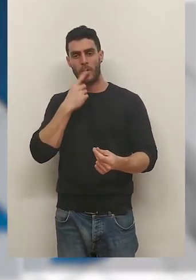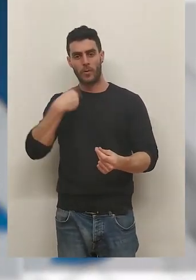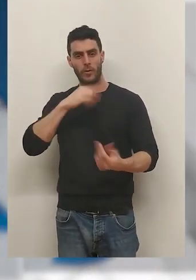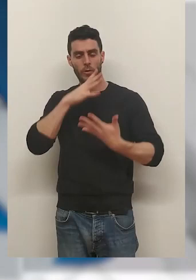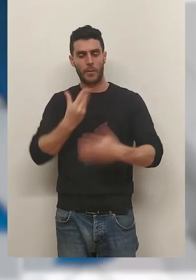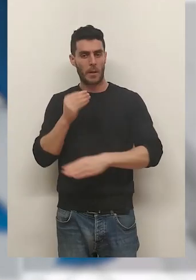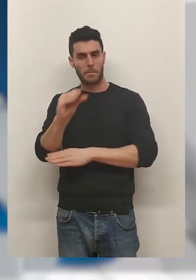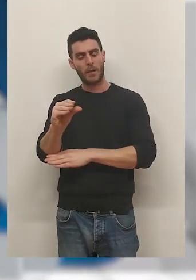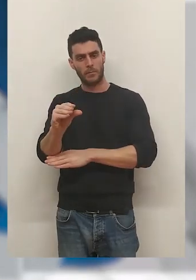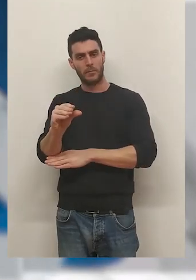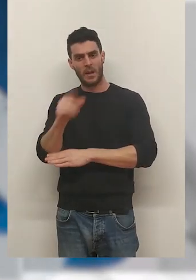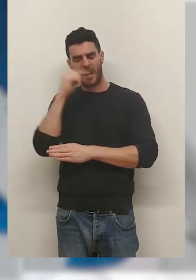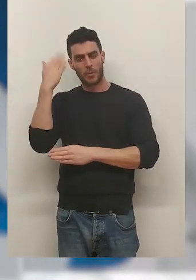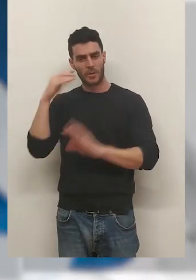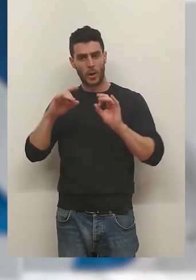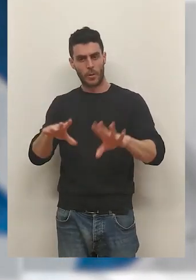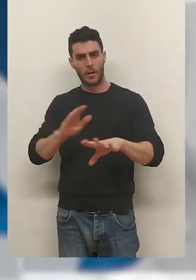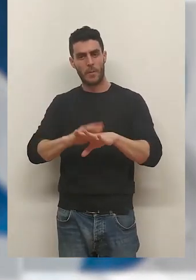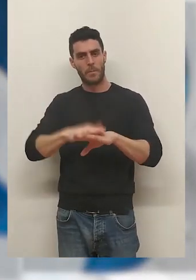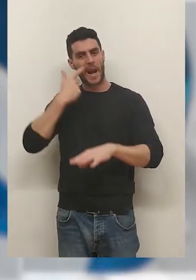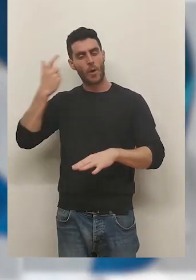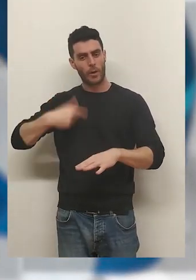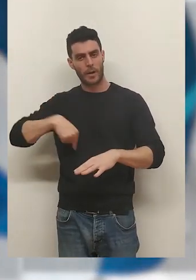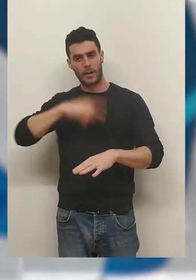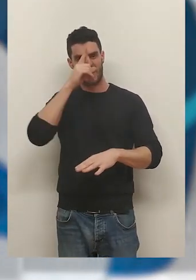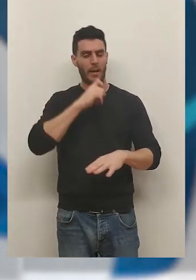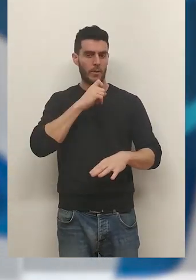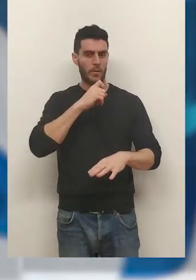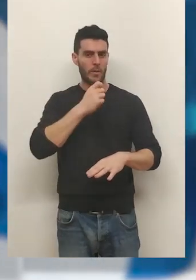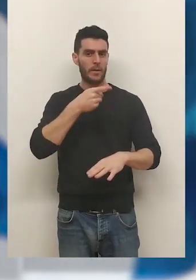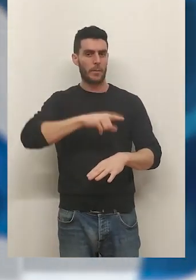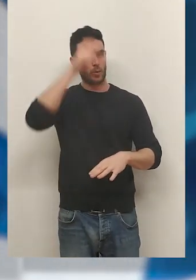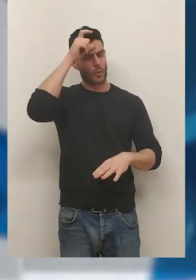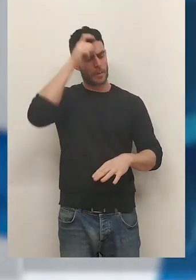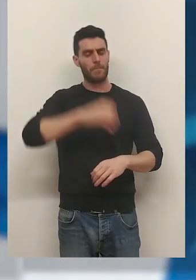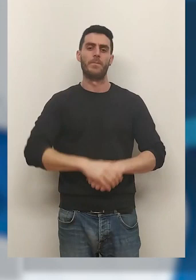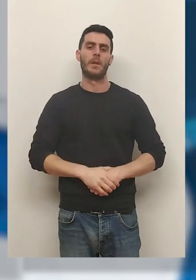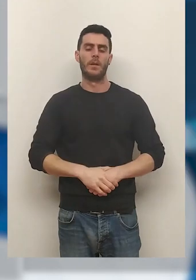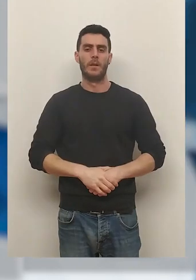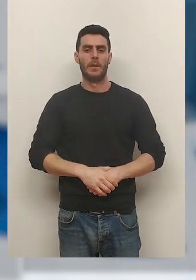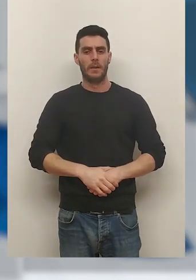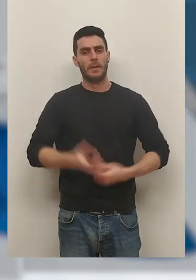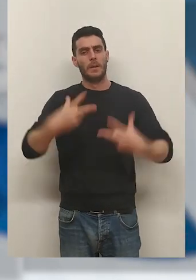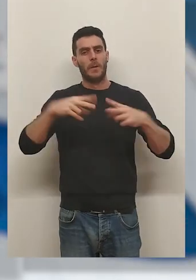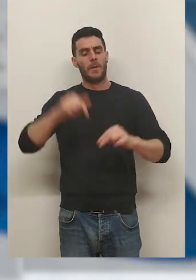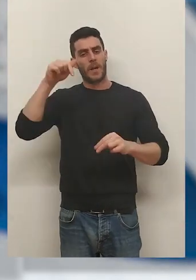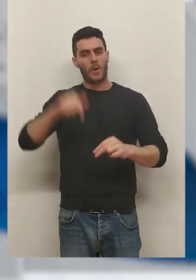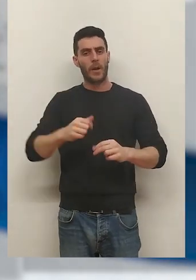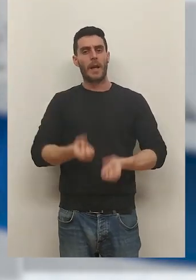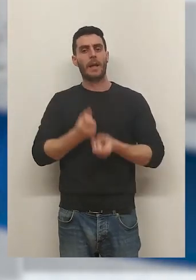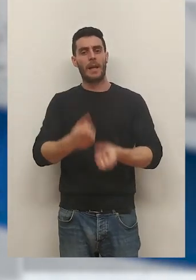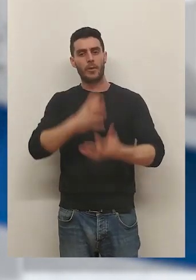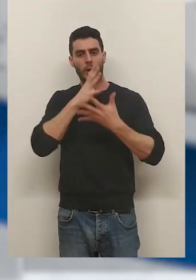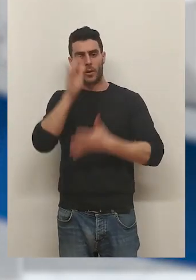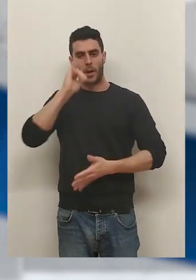lo vamos a dedicar tal como el año pasado fue para Ucrania, este año lo vamos a dedicar a Turquía. Pues así terminamos hoy el